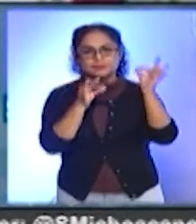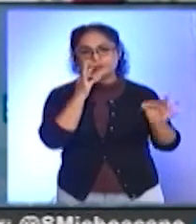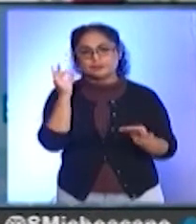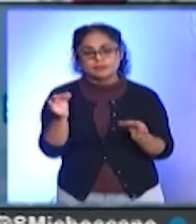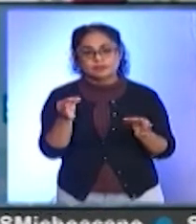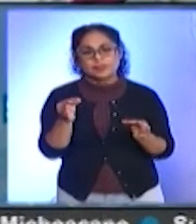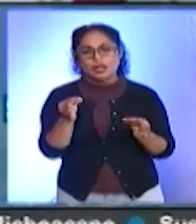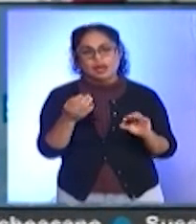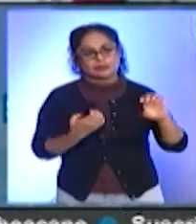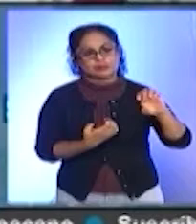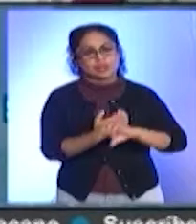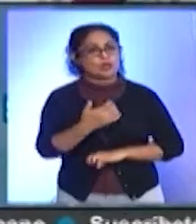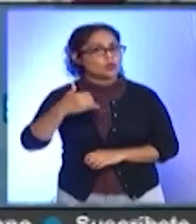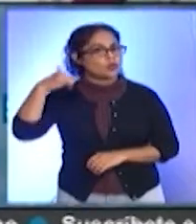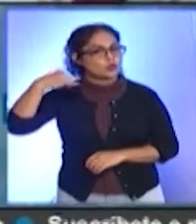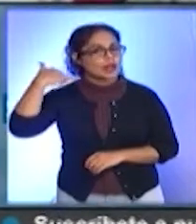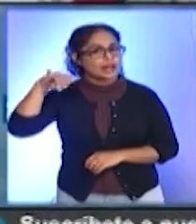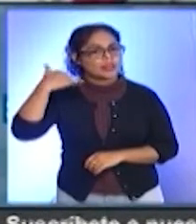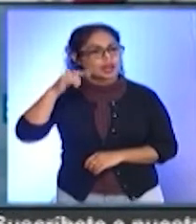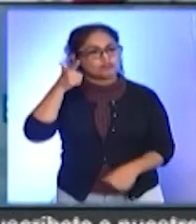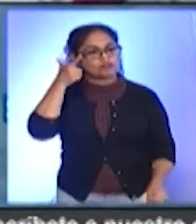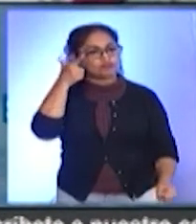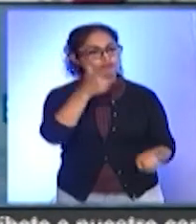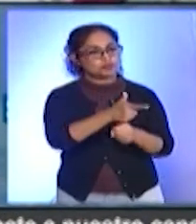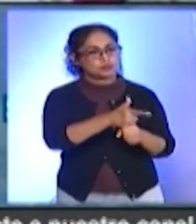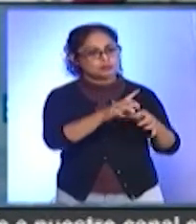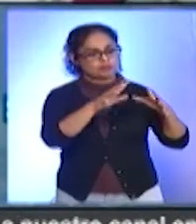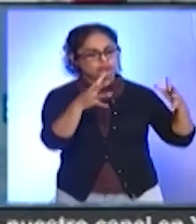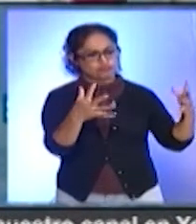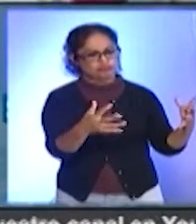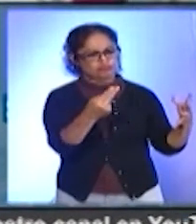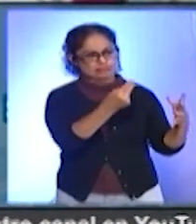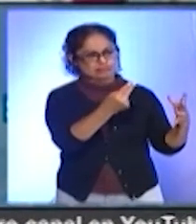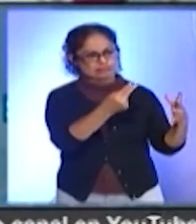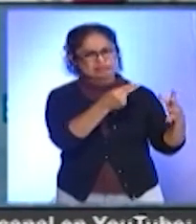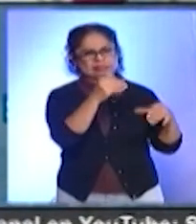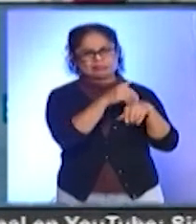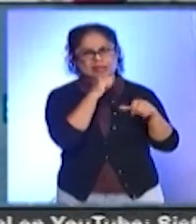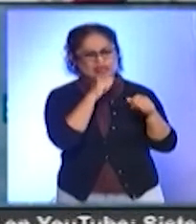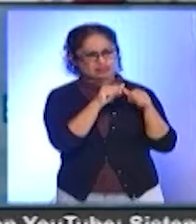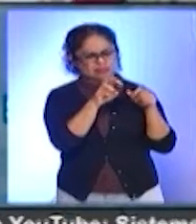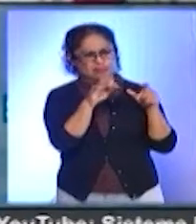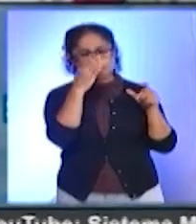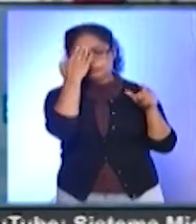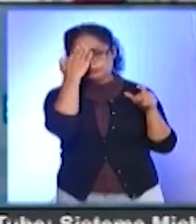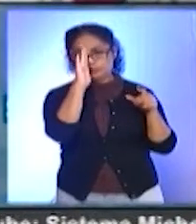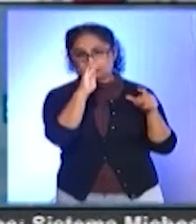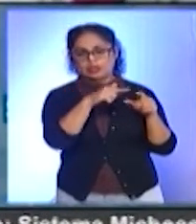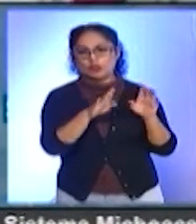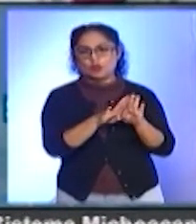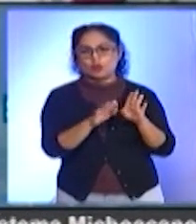vamos hasta el estado de Yucatán, donde se descubrió una vasija con escritura jeroglífica en las obras de lo que es la